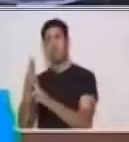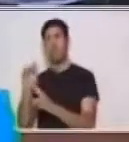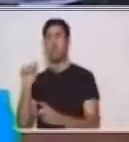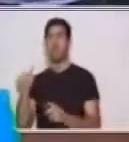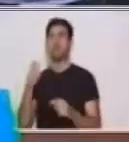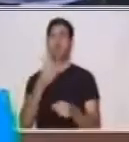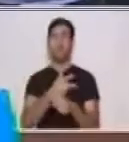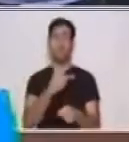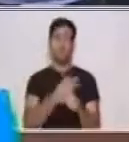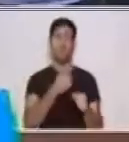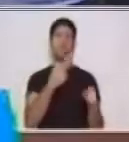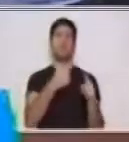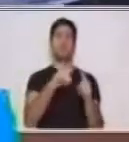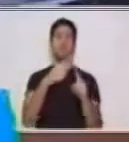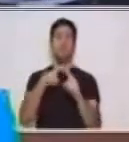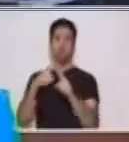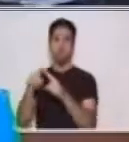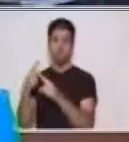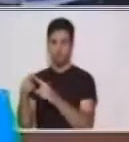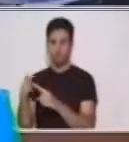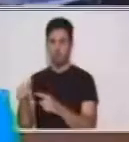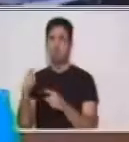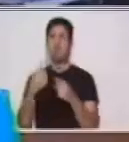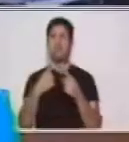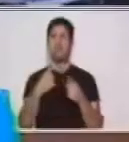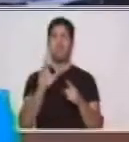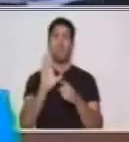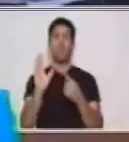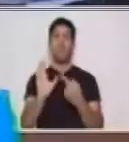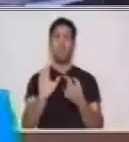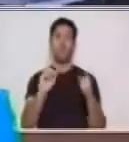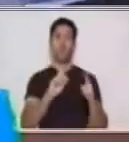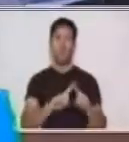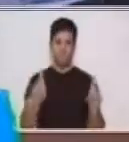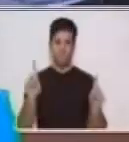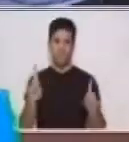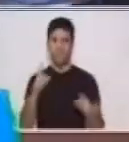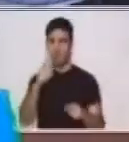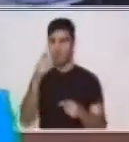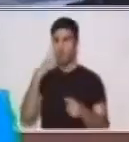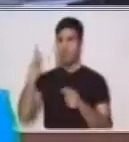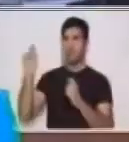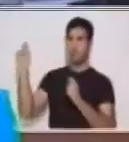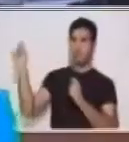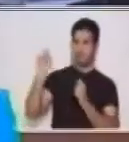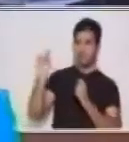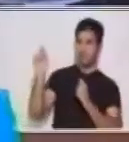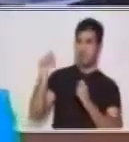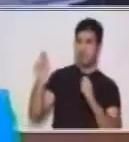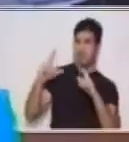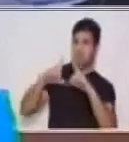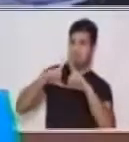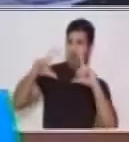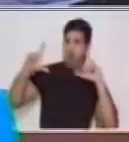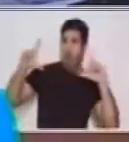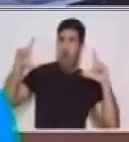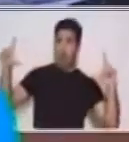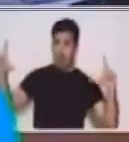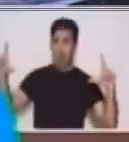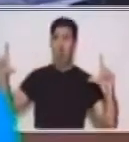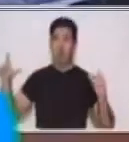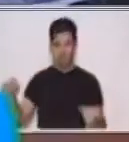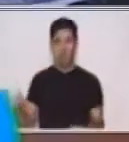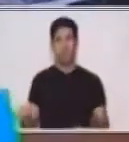realizan varias expresiones culturales como lo que son los barriletes gigantes. Todos hemos